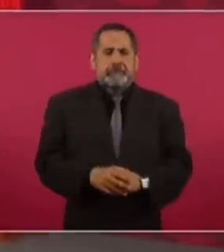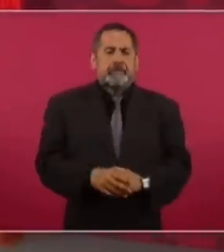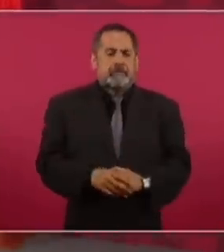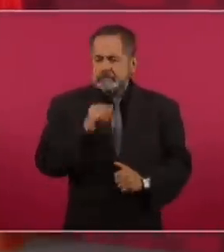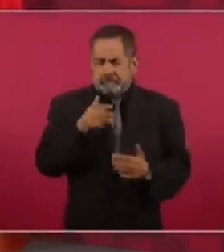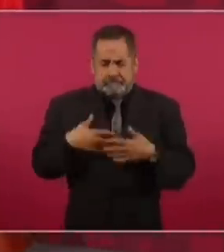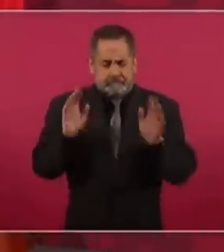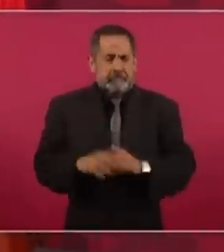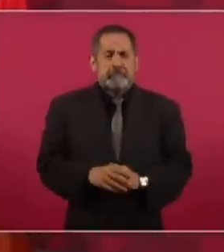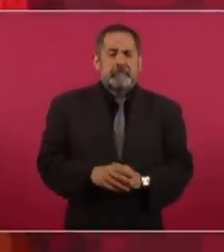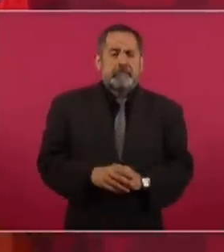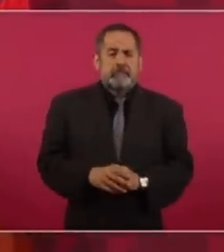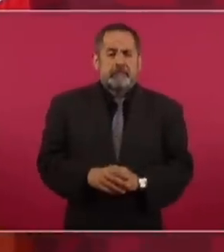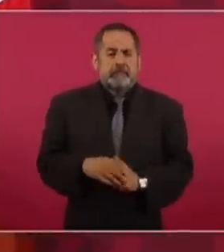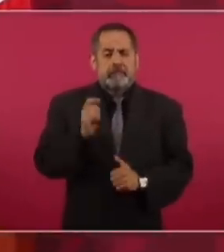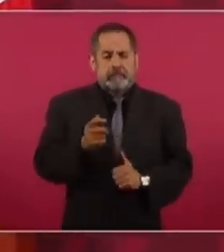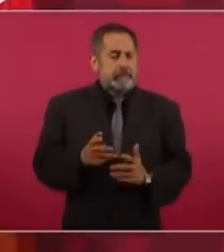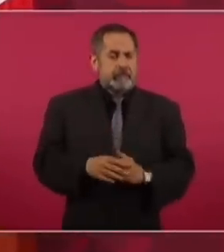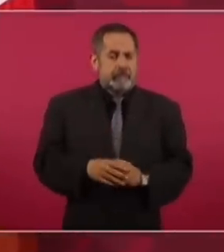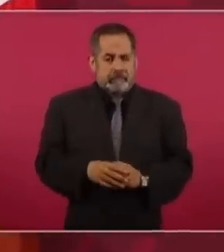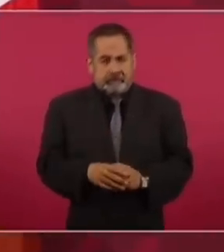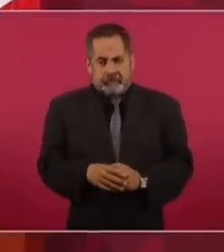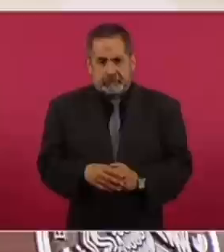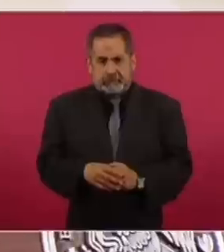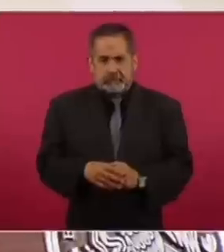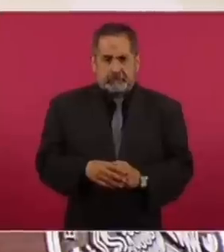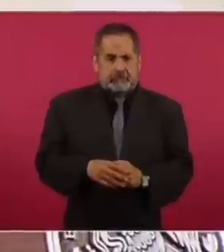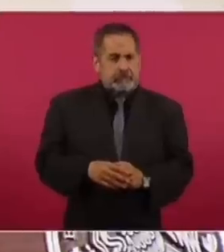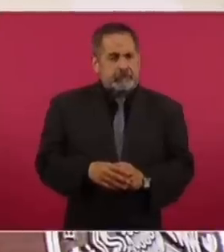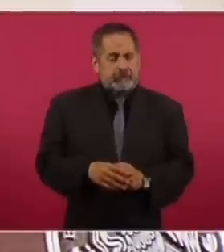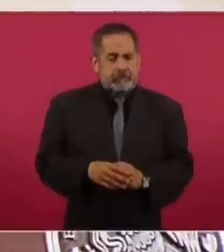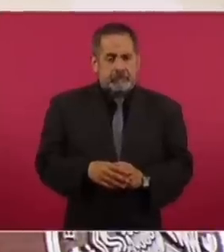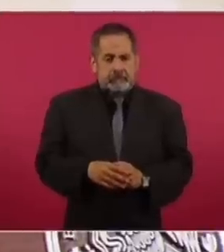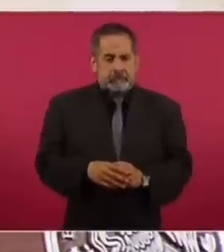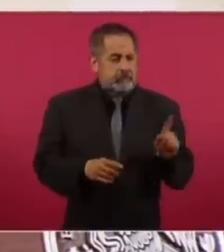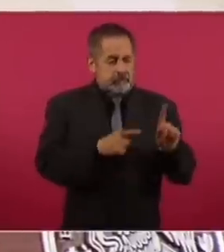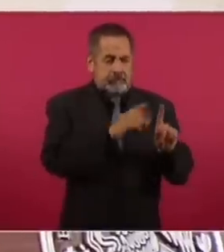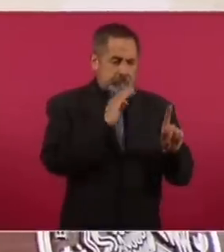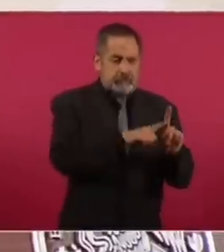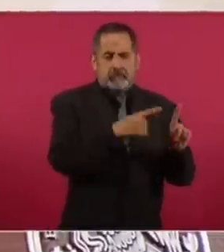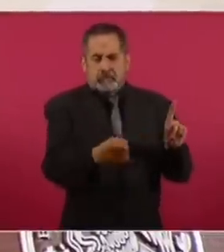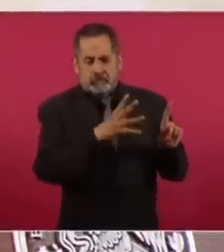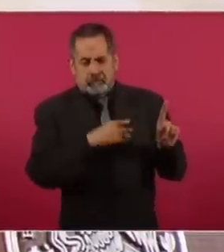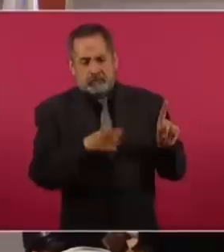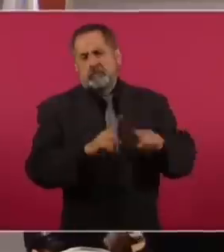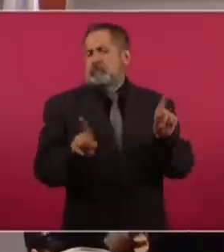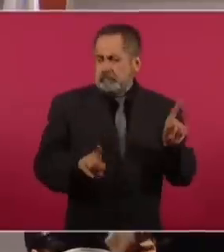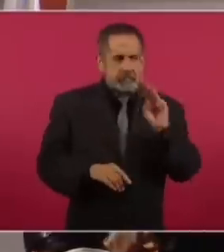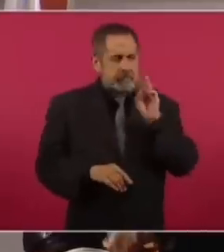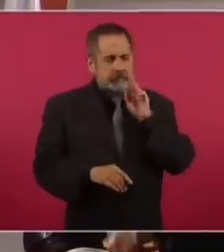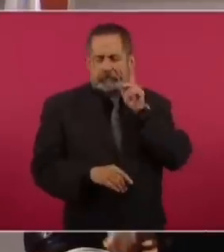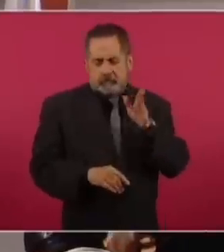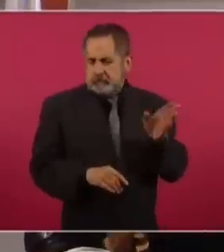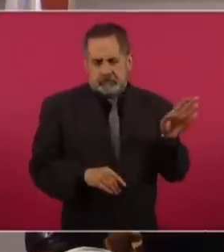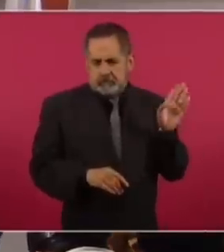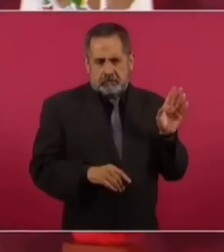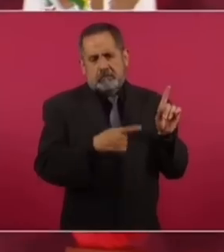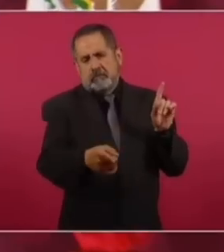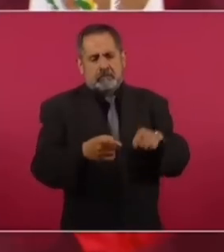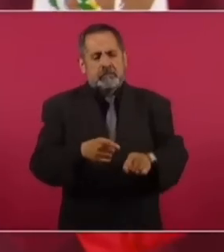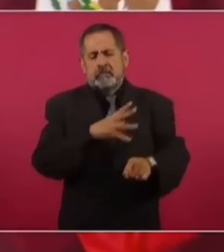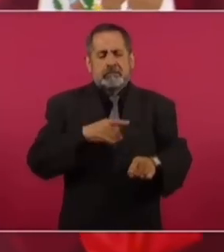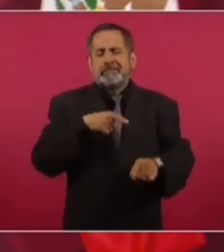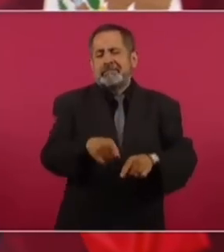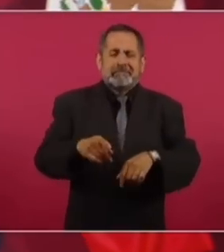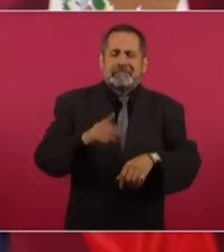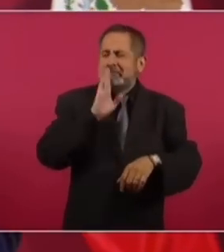Nada, nada, nada, nada. Además, también una cosa son los hijos, las mamás, los papás, los abuelos y otra cosa es